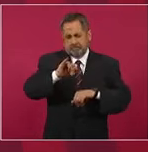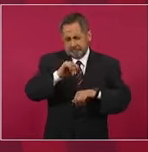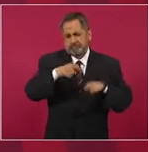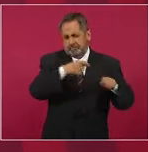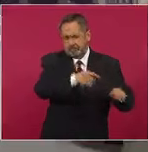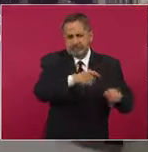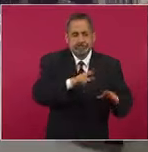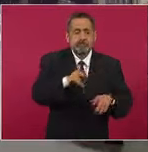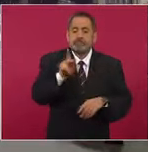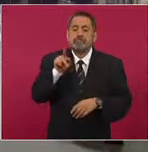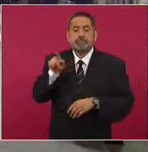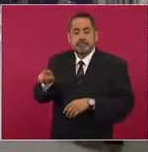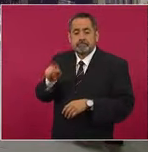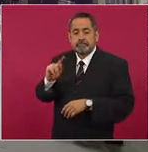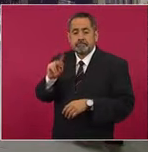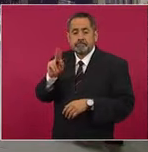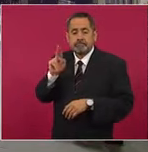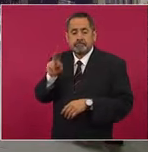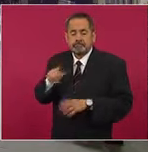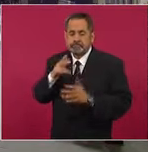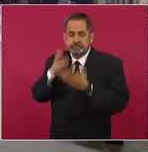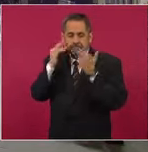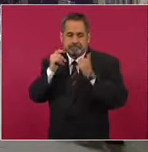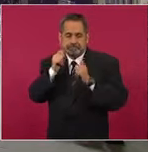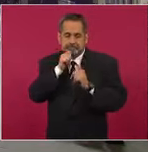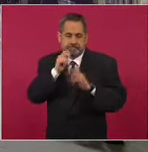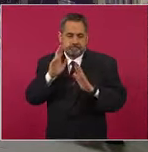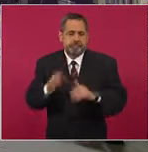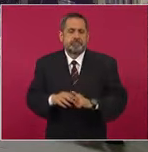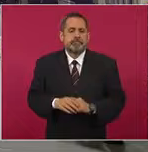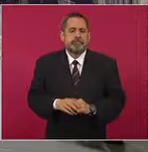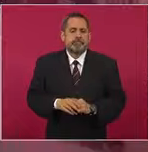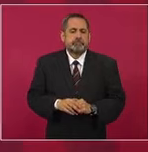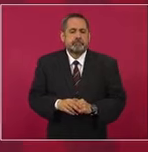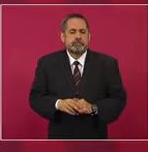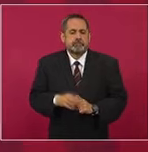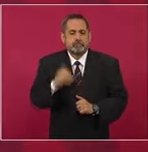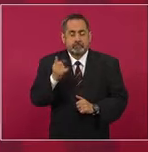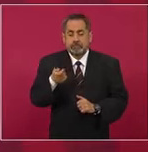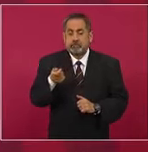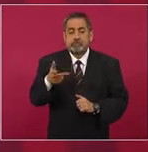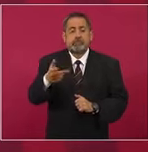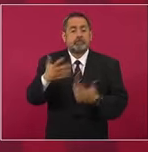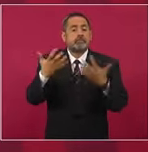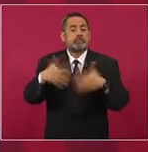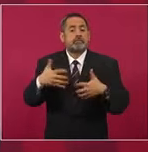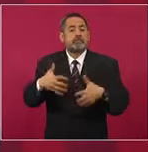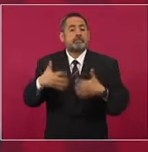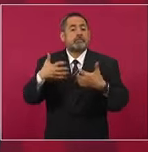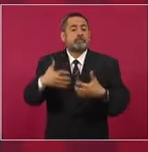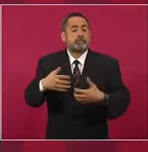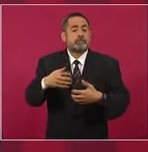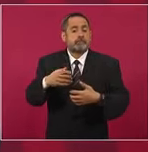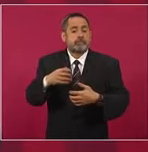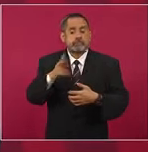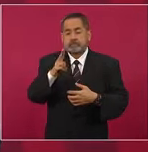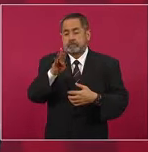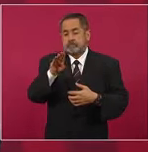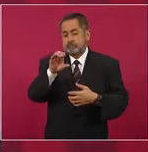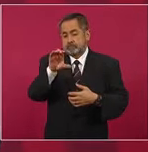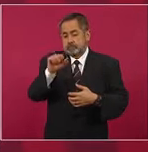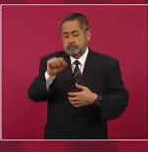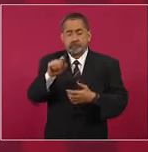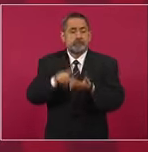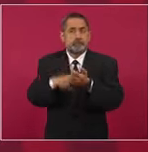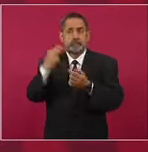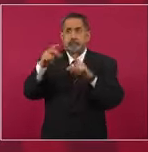pero vamos a ver. Y ya tiene nombre la refinería de Dos